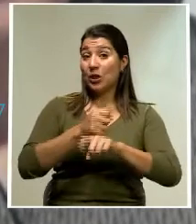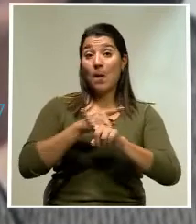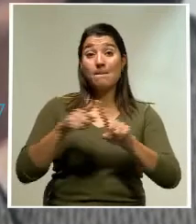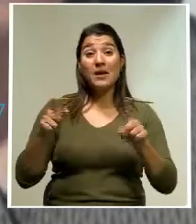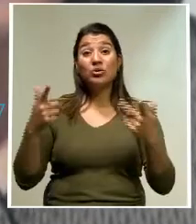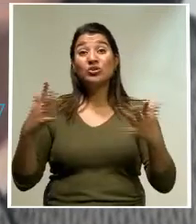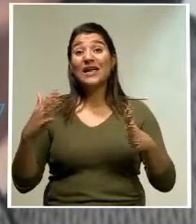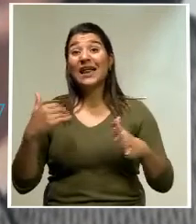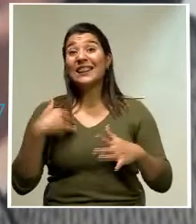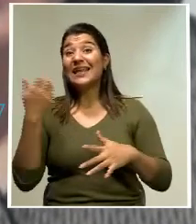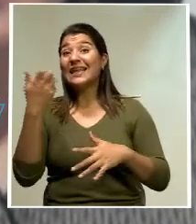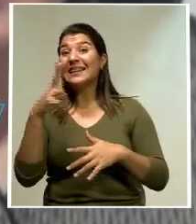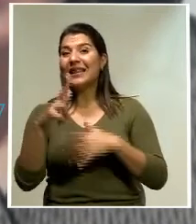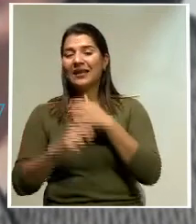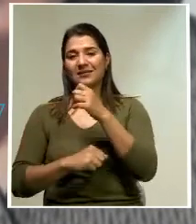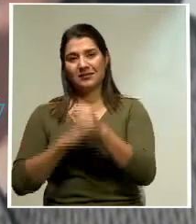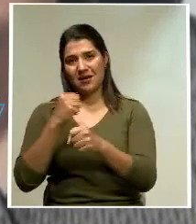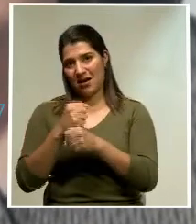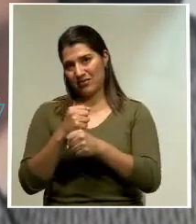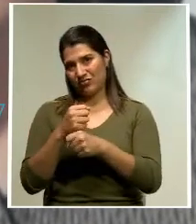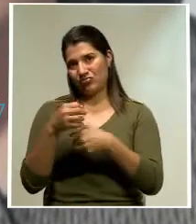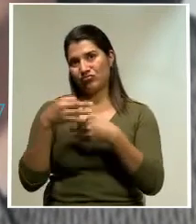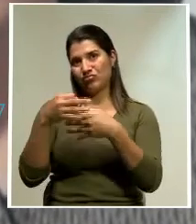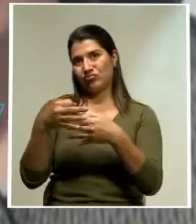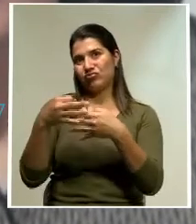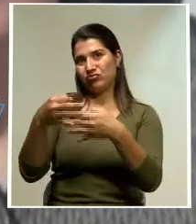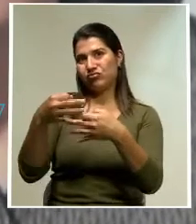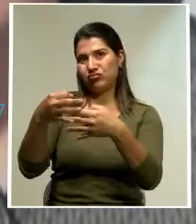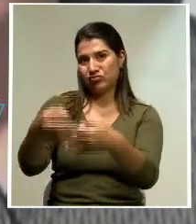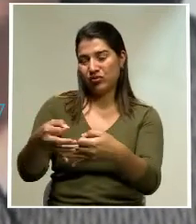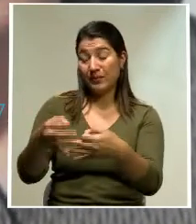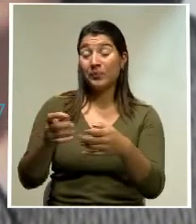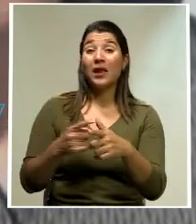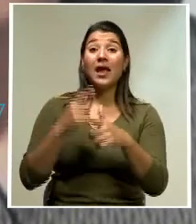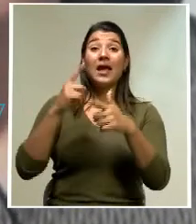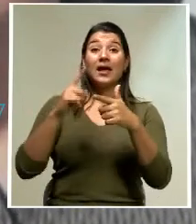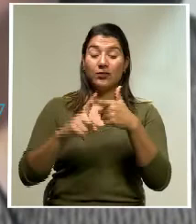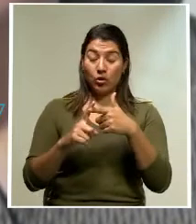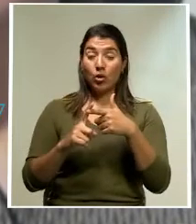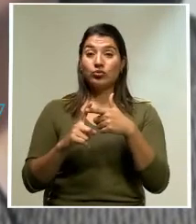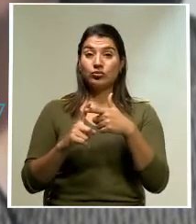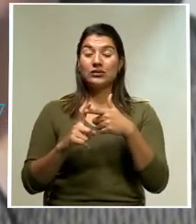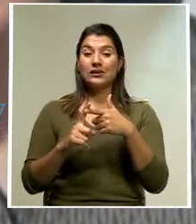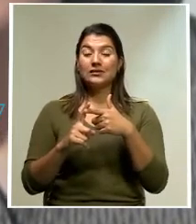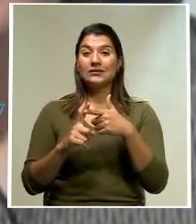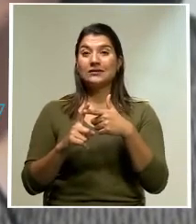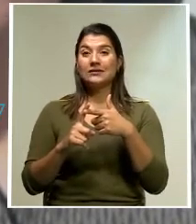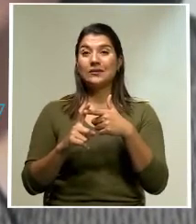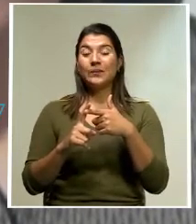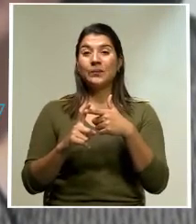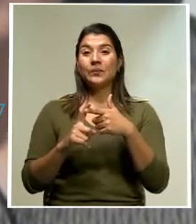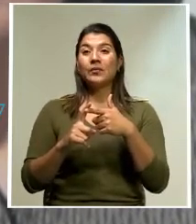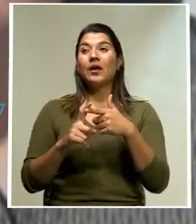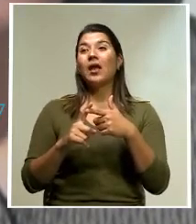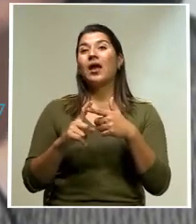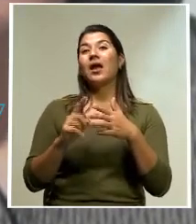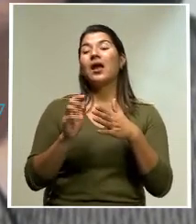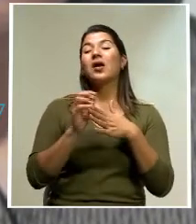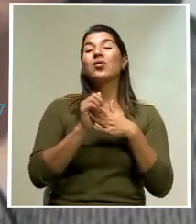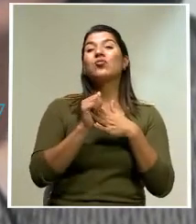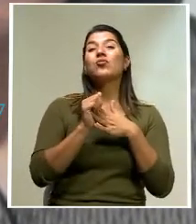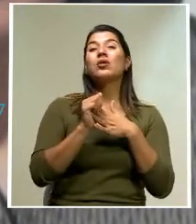Entonces, aquí, digamos, tanto a nivel como de lo que son las rectorías,